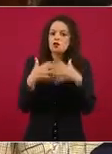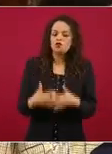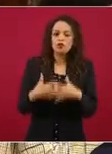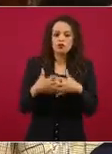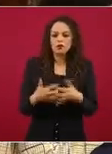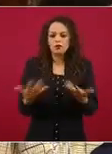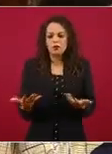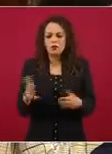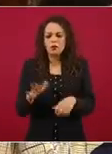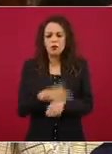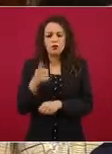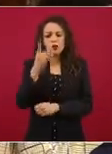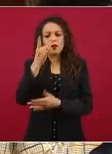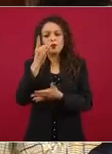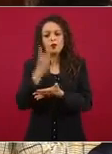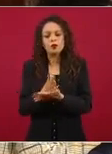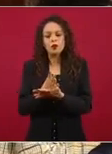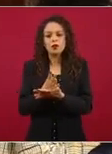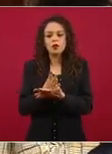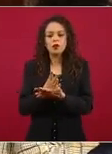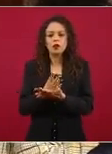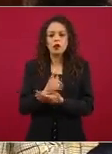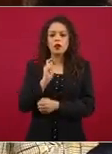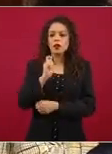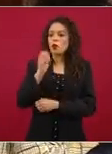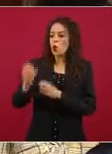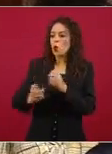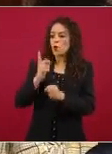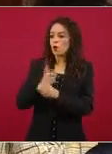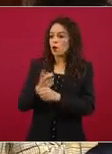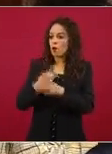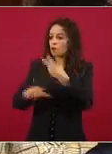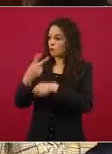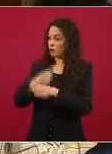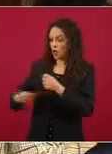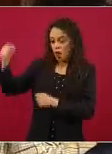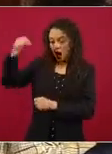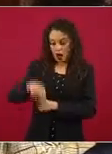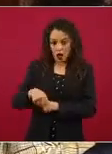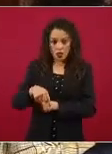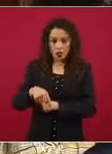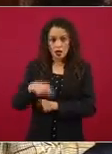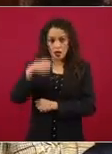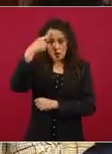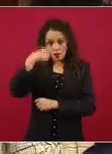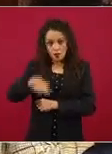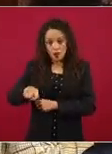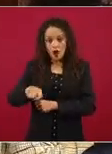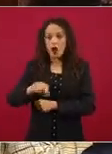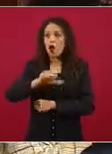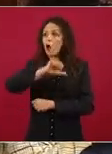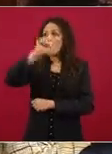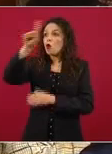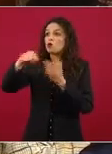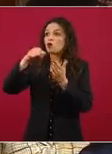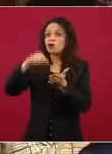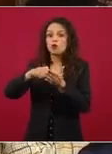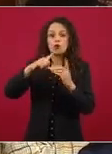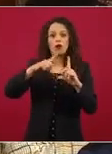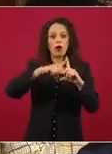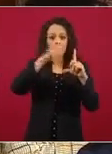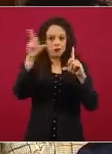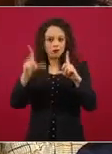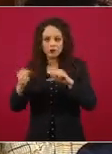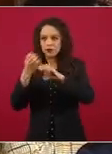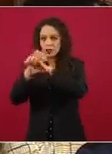sólo los que tienen el privilegio o la oportunidad de venir aquí o de venir a manifestarse, viajar desde otras partes del país, puedan